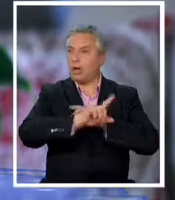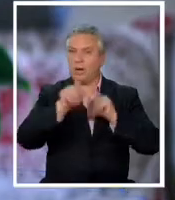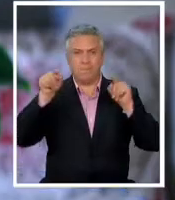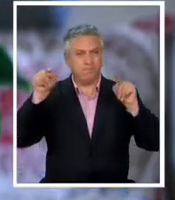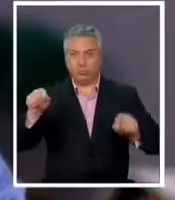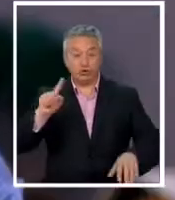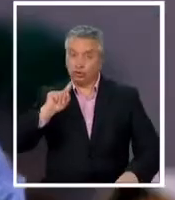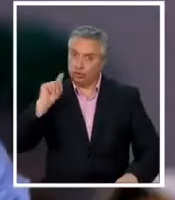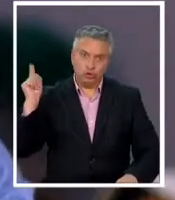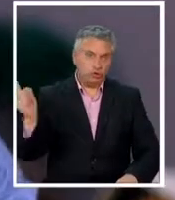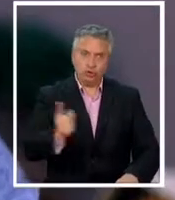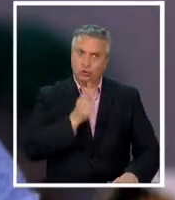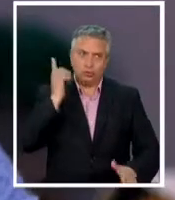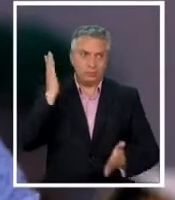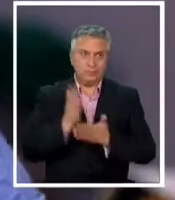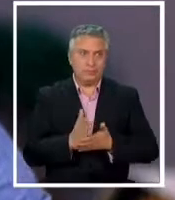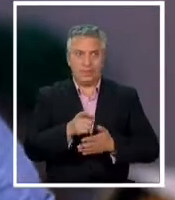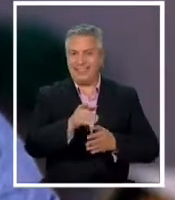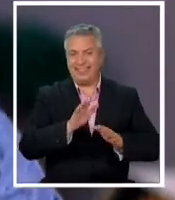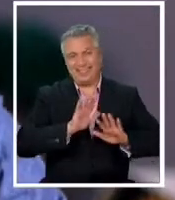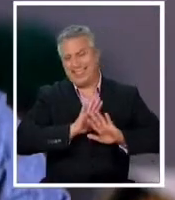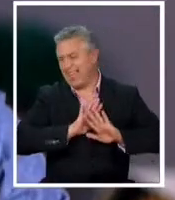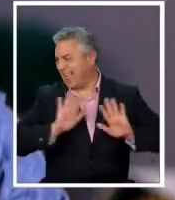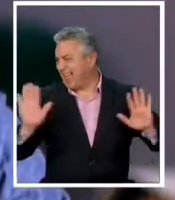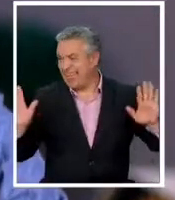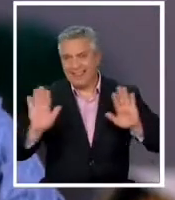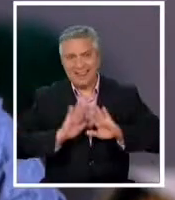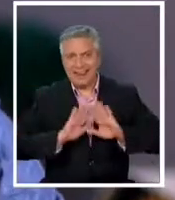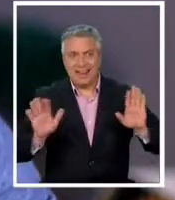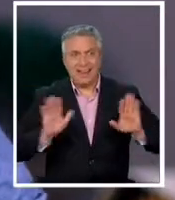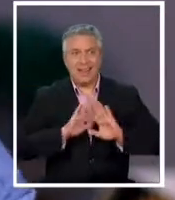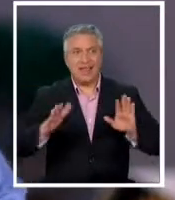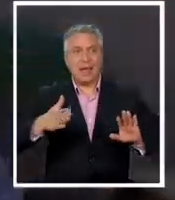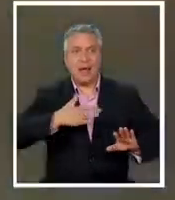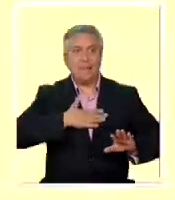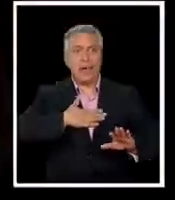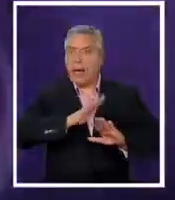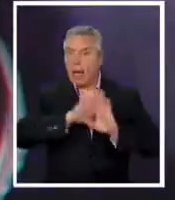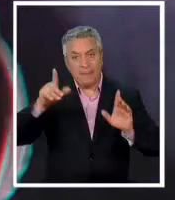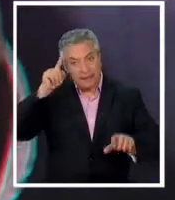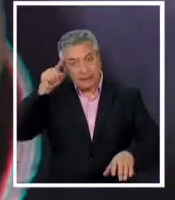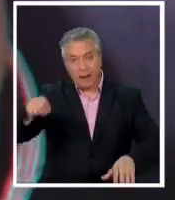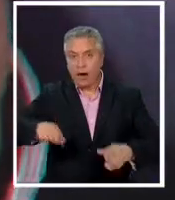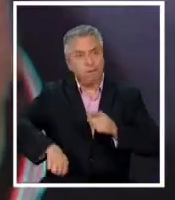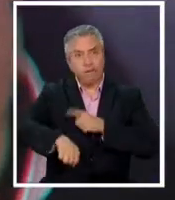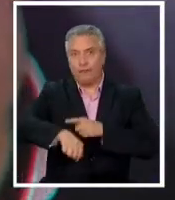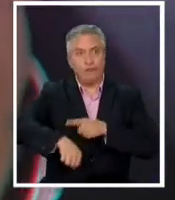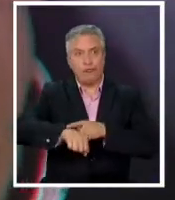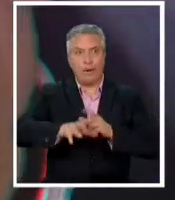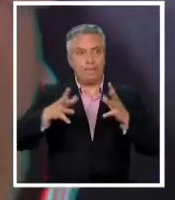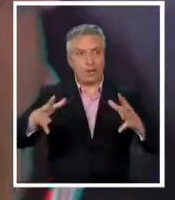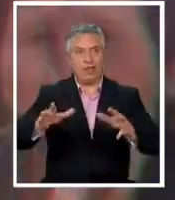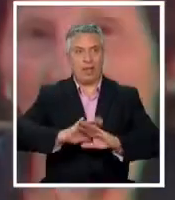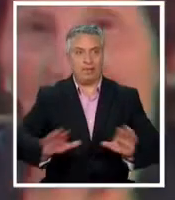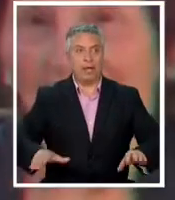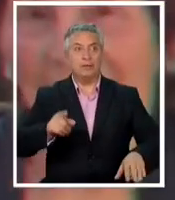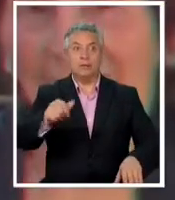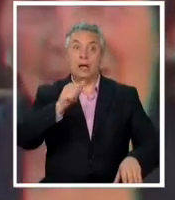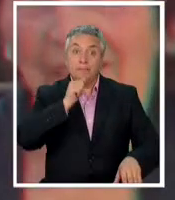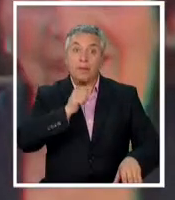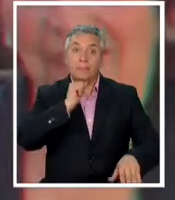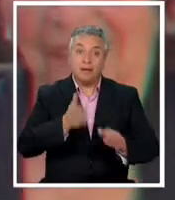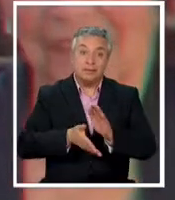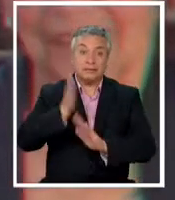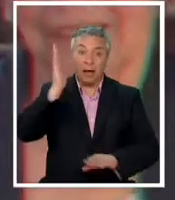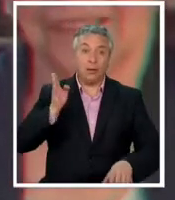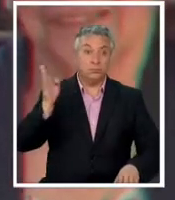misma situación No Yo la mina mía era la pelota Y estaban de menos y estaban de menos harto cuando se iban